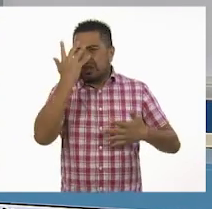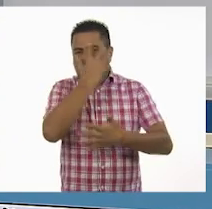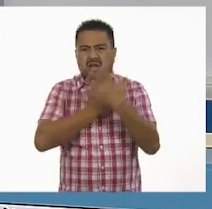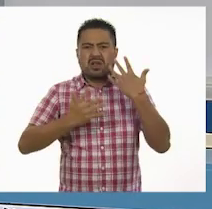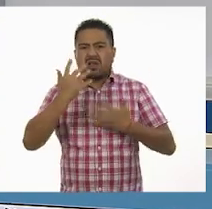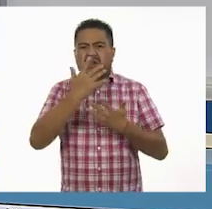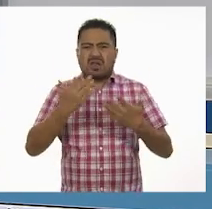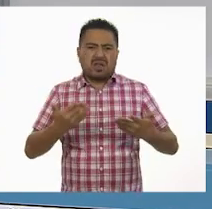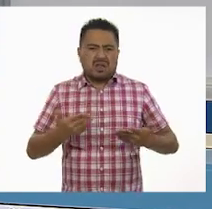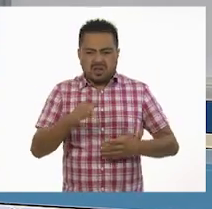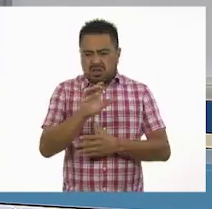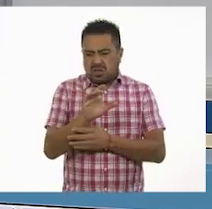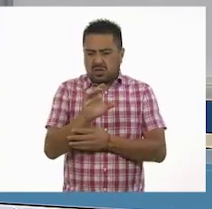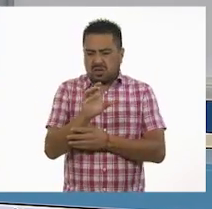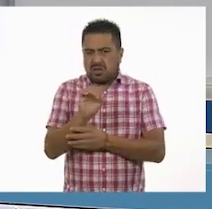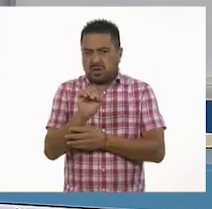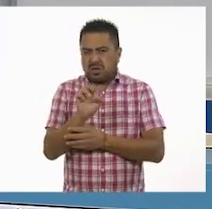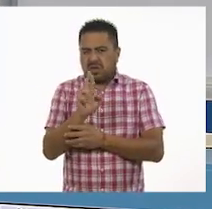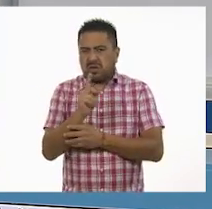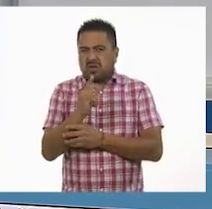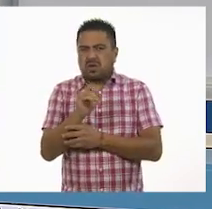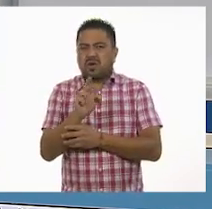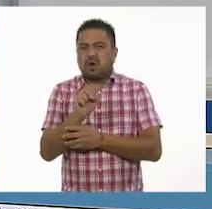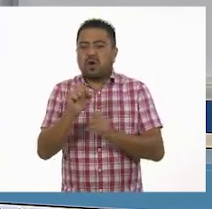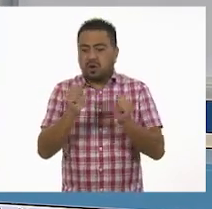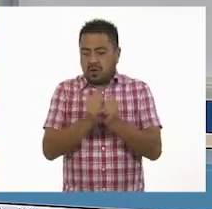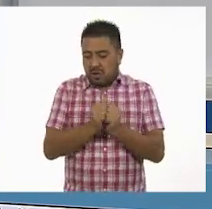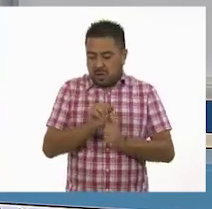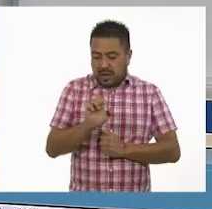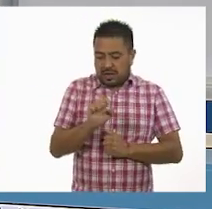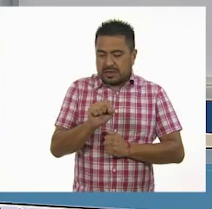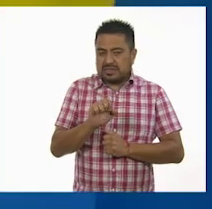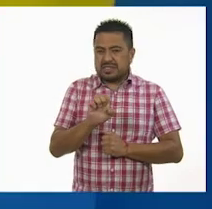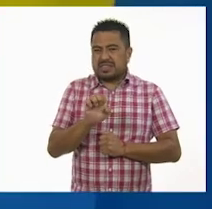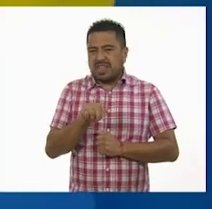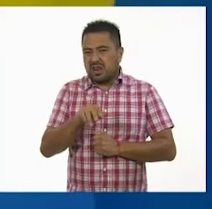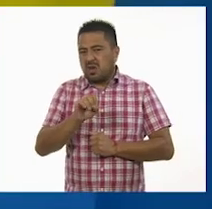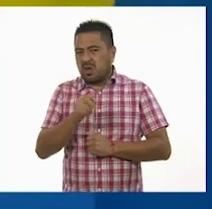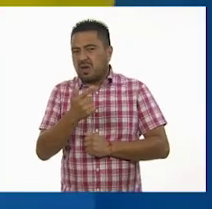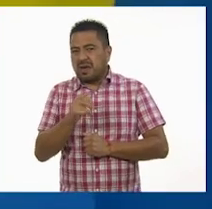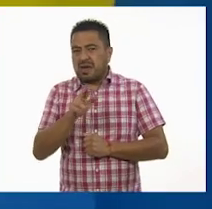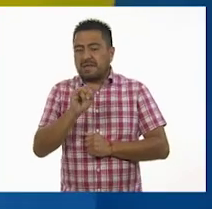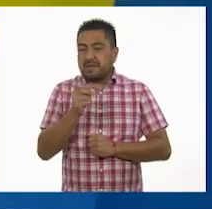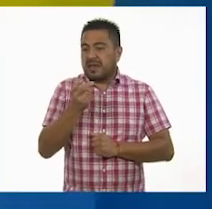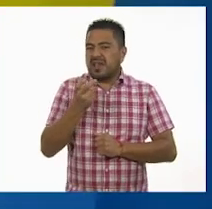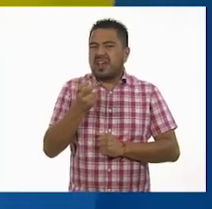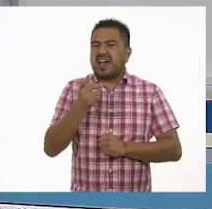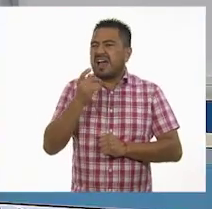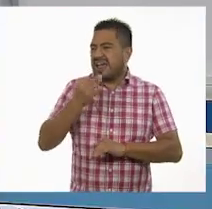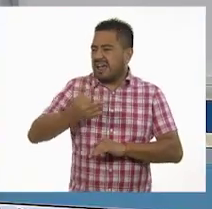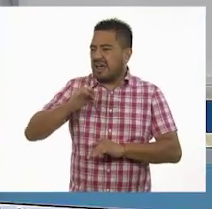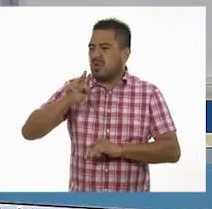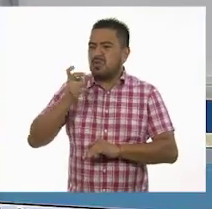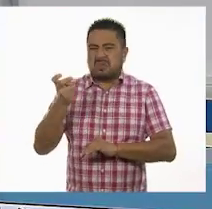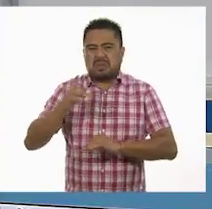coreografía con la escenografía. Y la coreografía, pues, justamente se trata de los pasos de